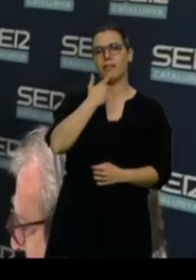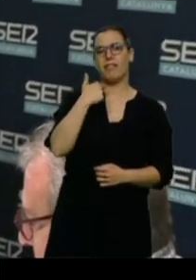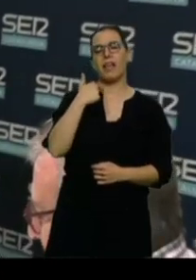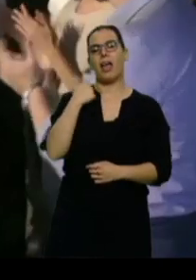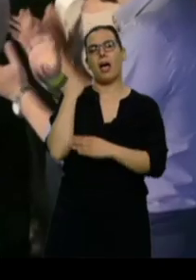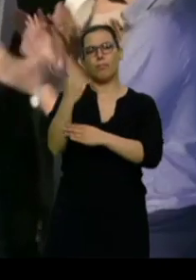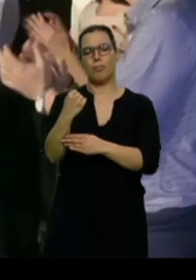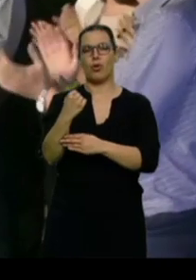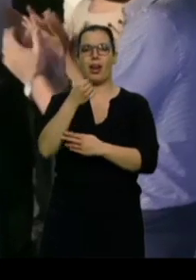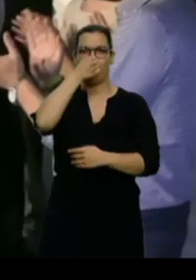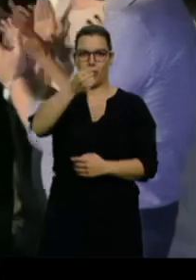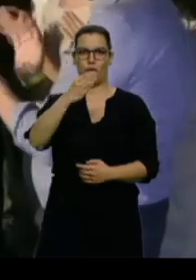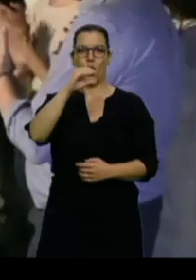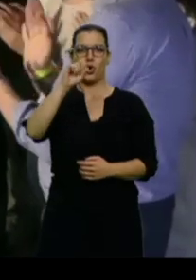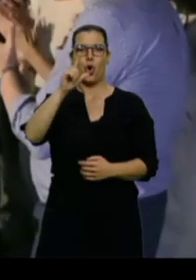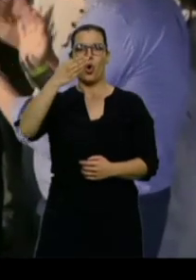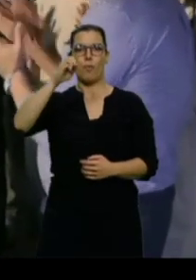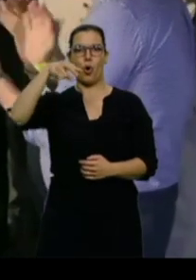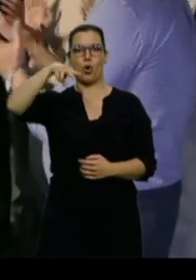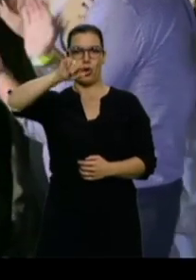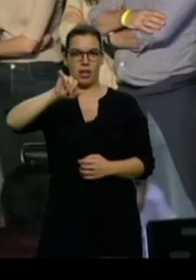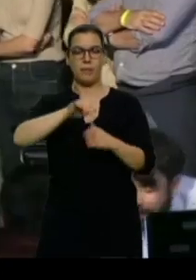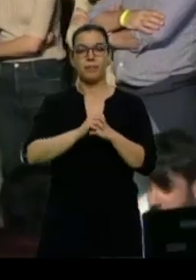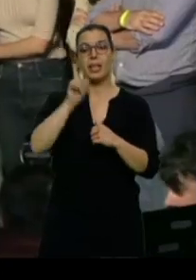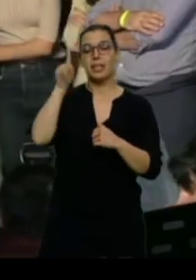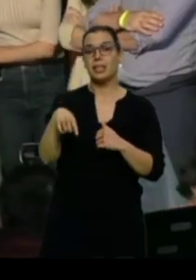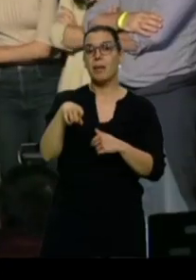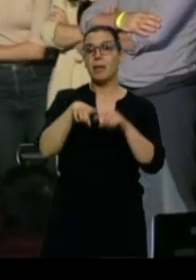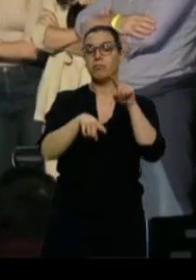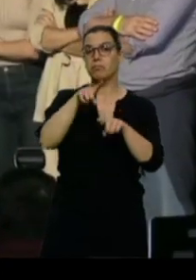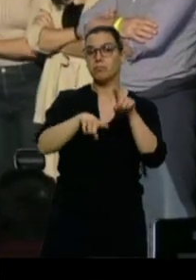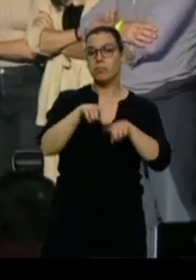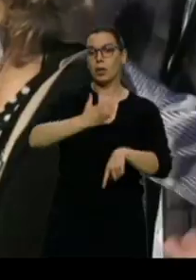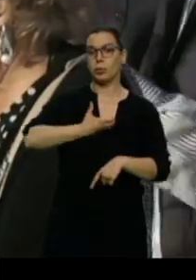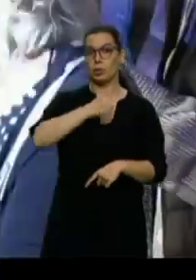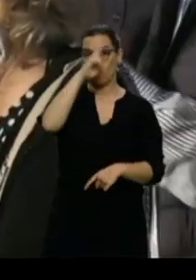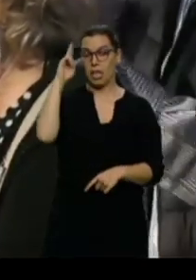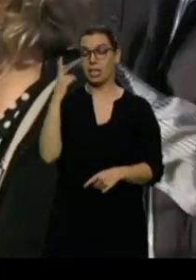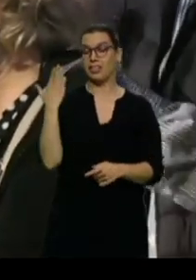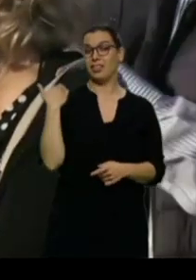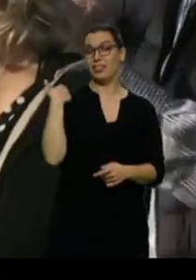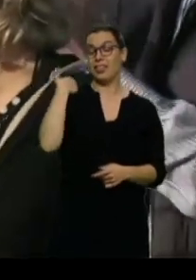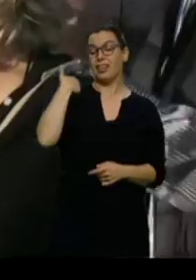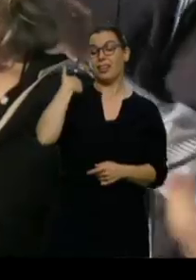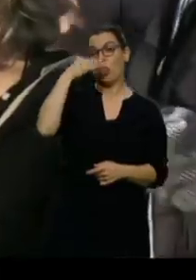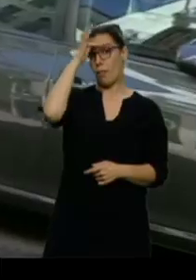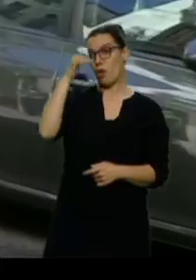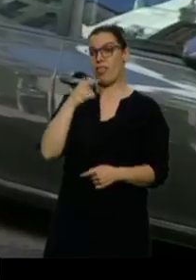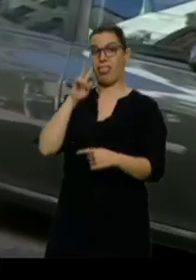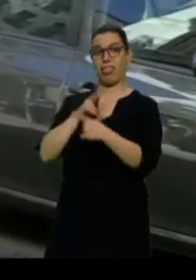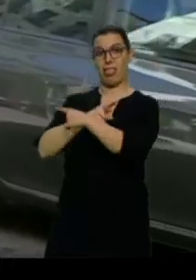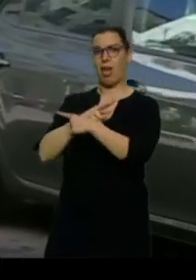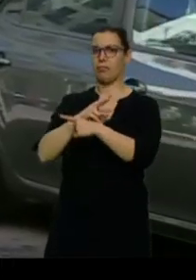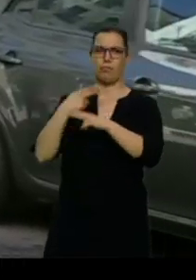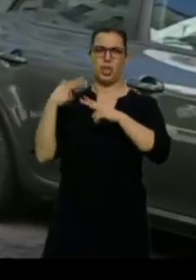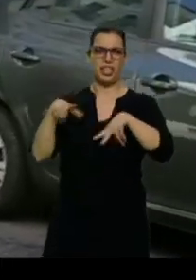alcalde. También está en el aire el Ayuntamiento de Madrid. Manuela Carmena anunció el domingo que dejaría la política. Pero ahora se